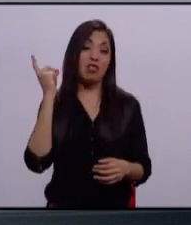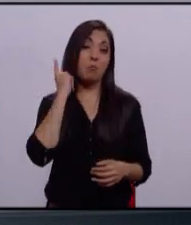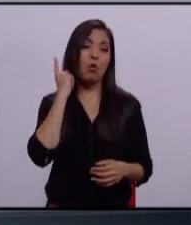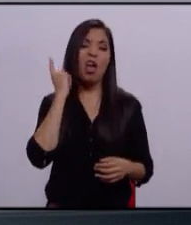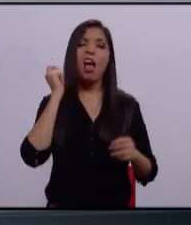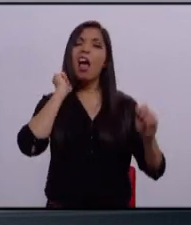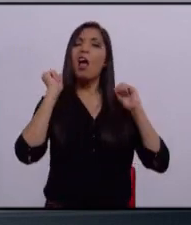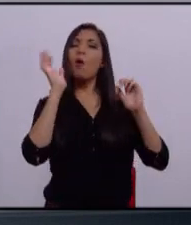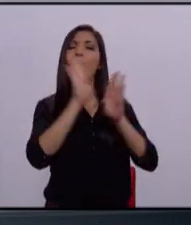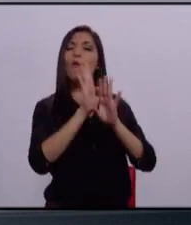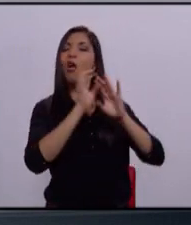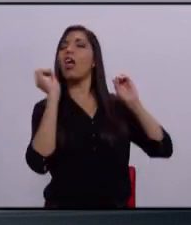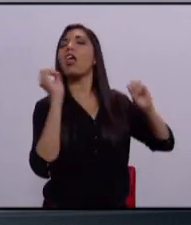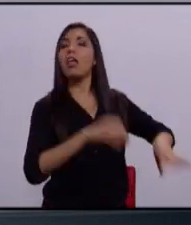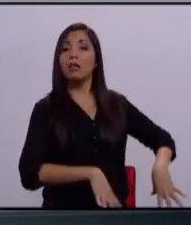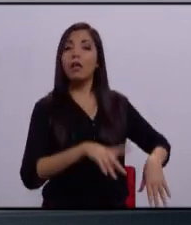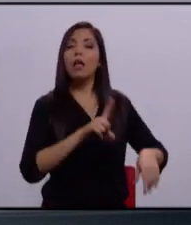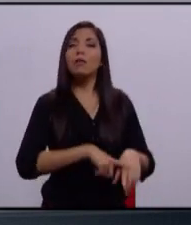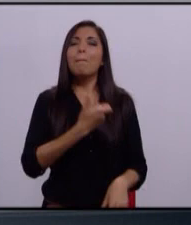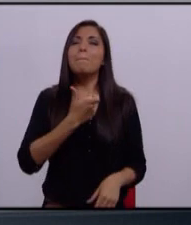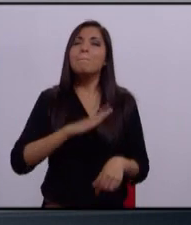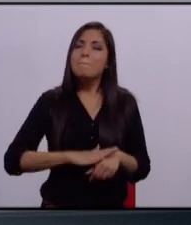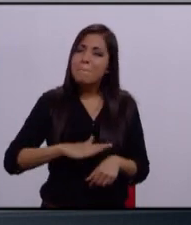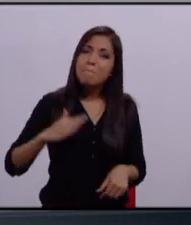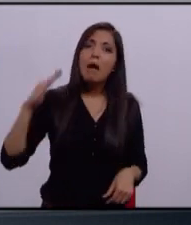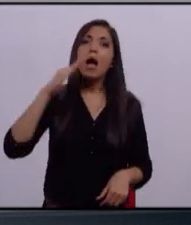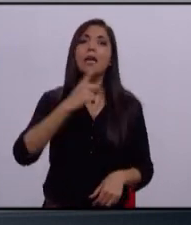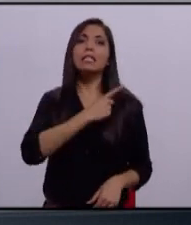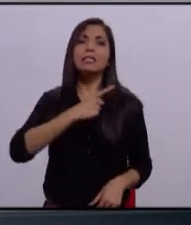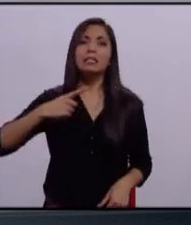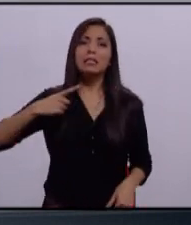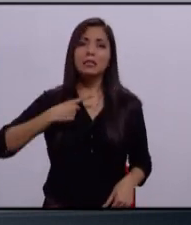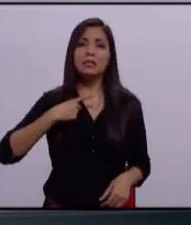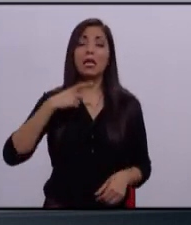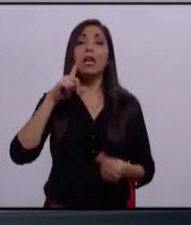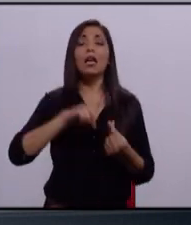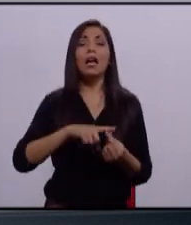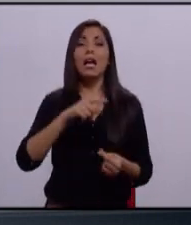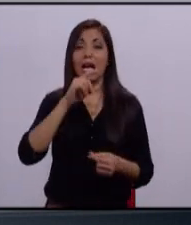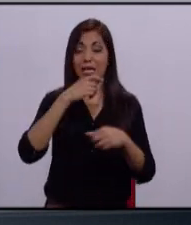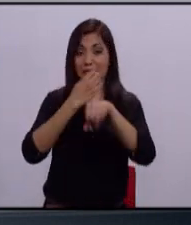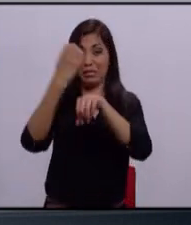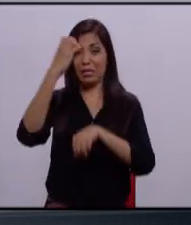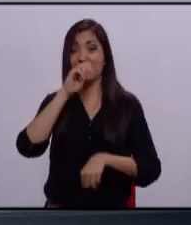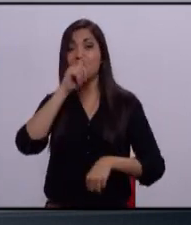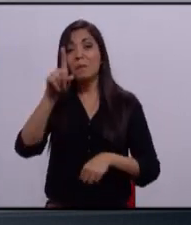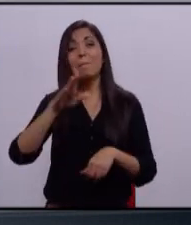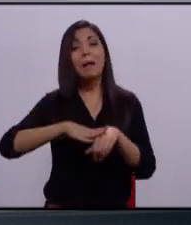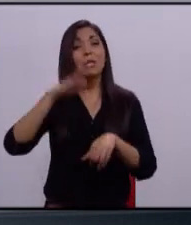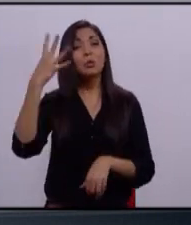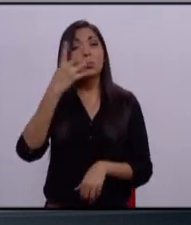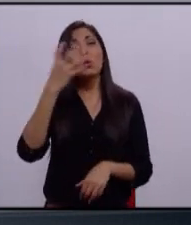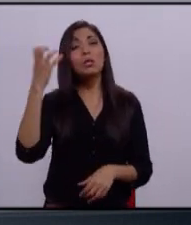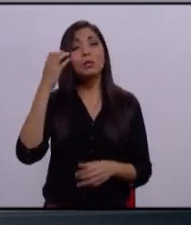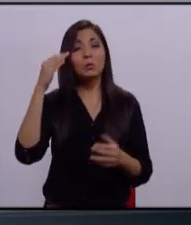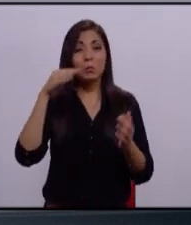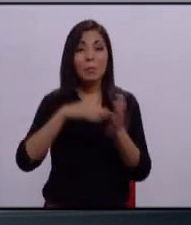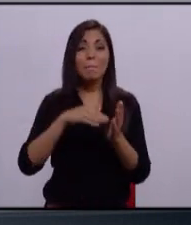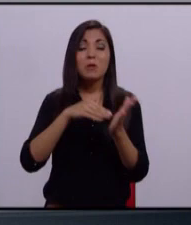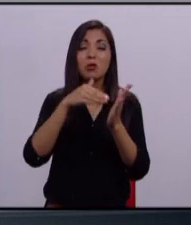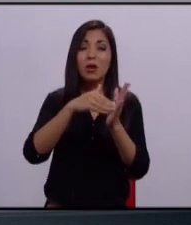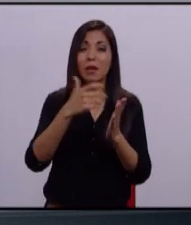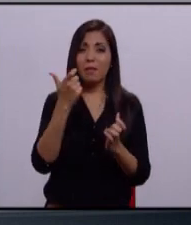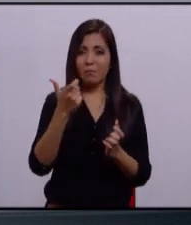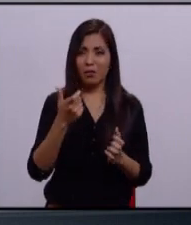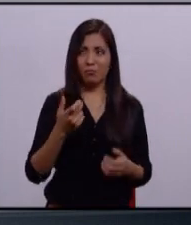también generó un endeudamiento para el Estado de Jalisco de más de 2.400 millones de pesos. Esa es la